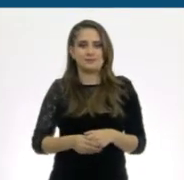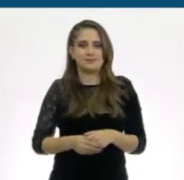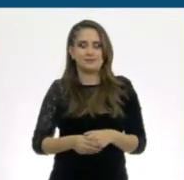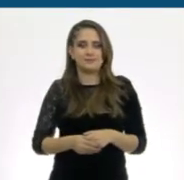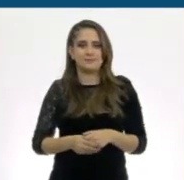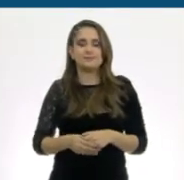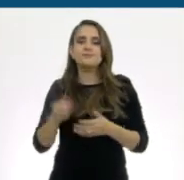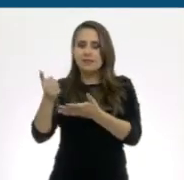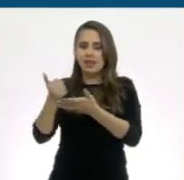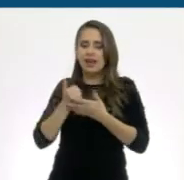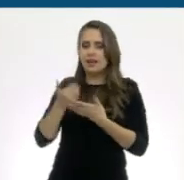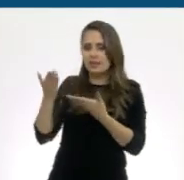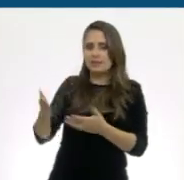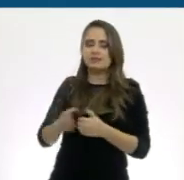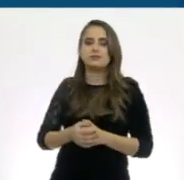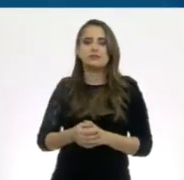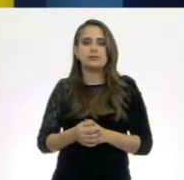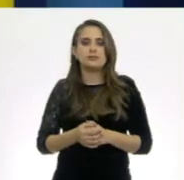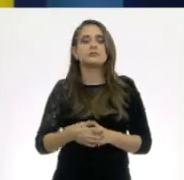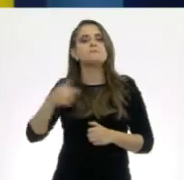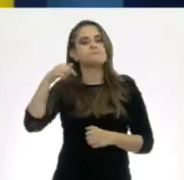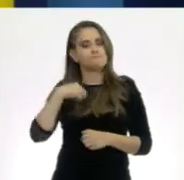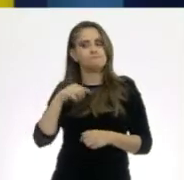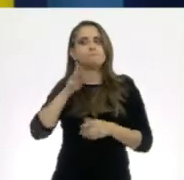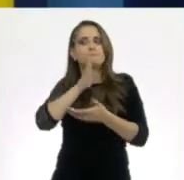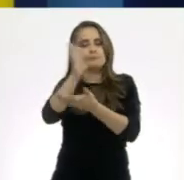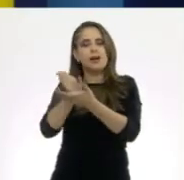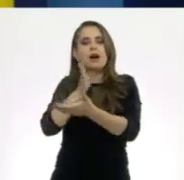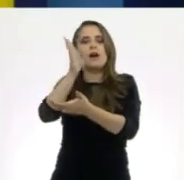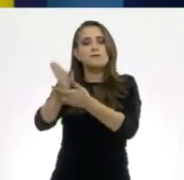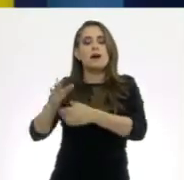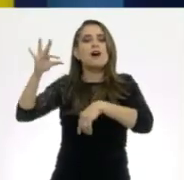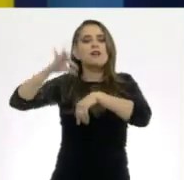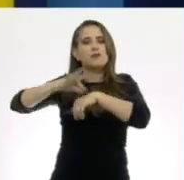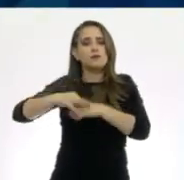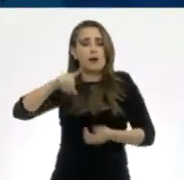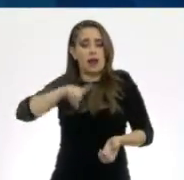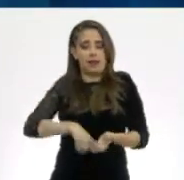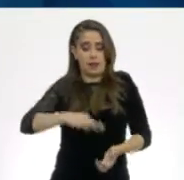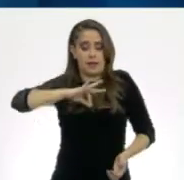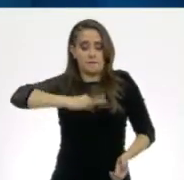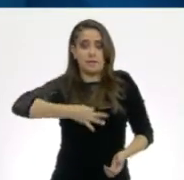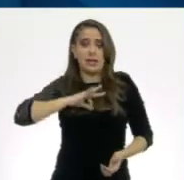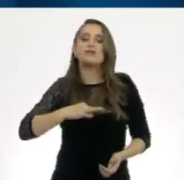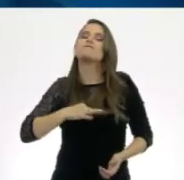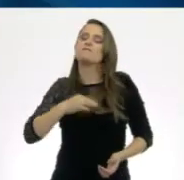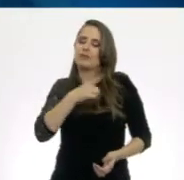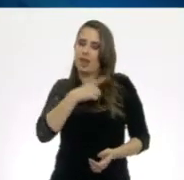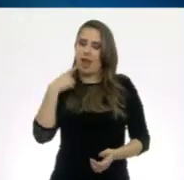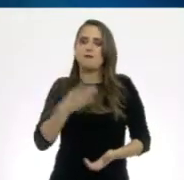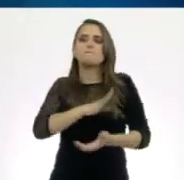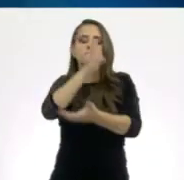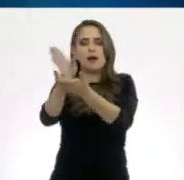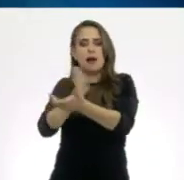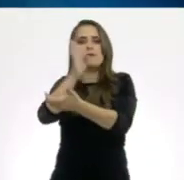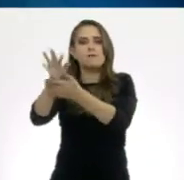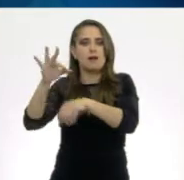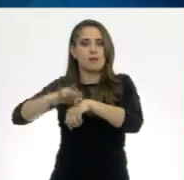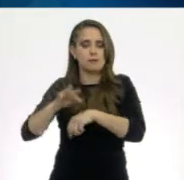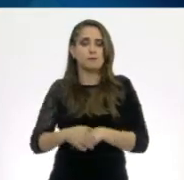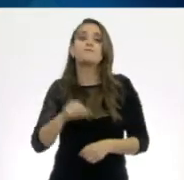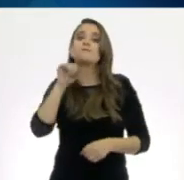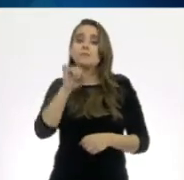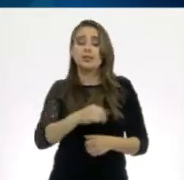¿Nos ayudas, Ale? Sí. Visitas médicas si hay infecciones. ¡Claro! Todas las niñas y los niños